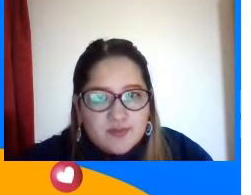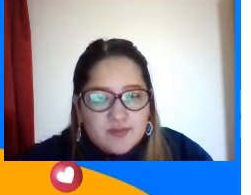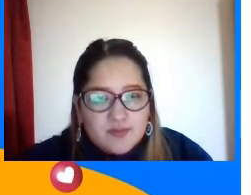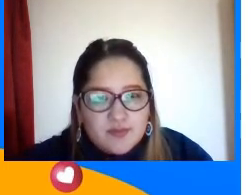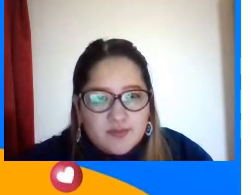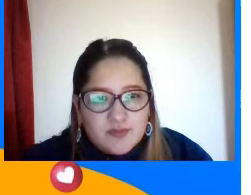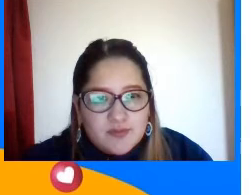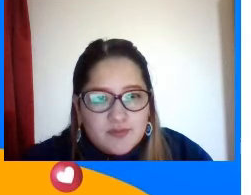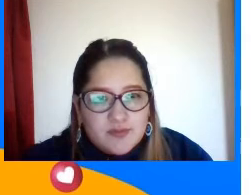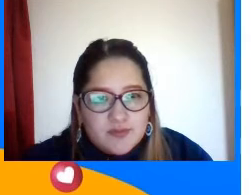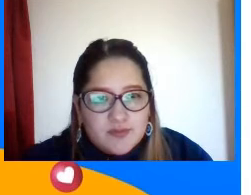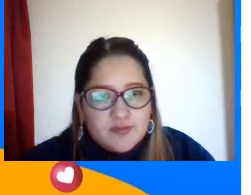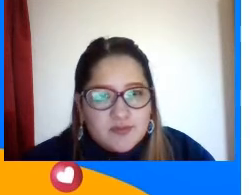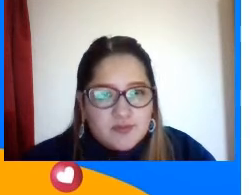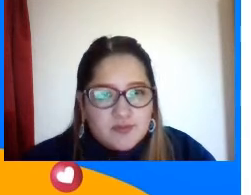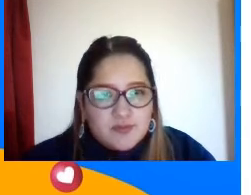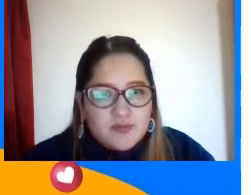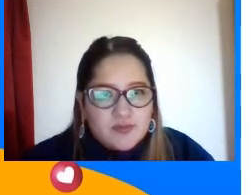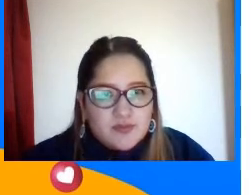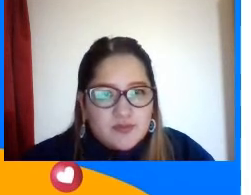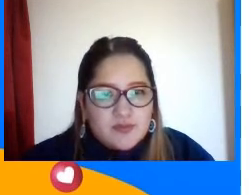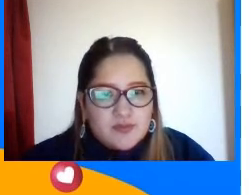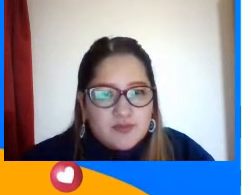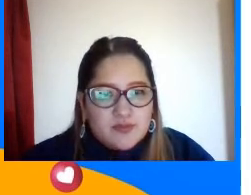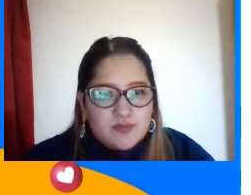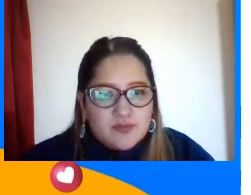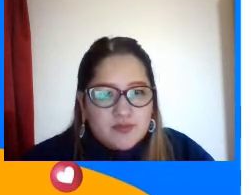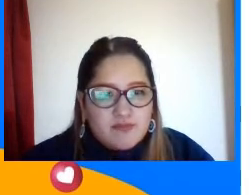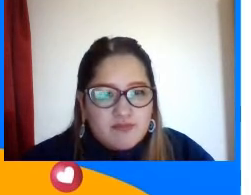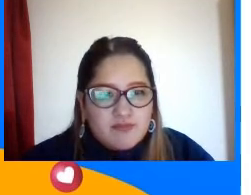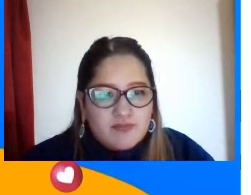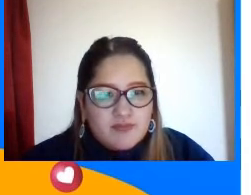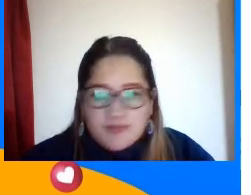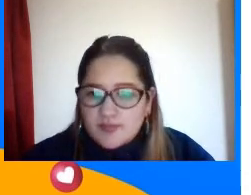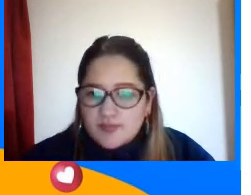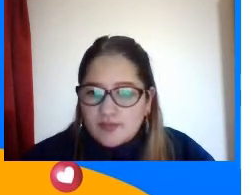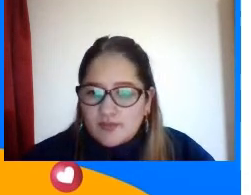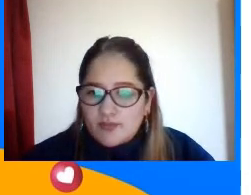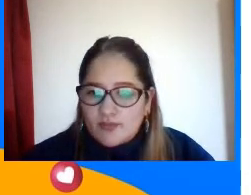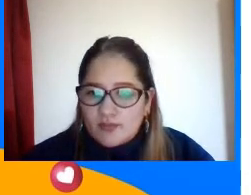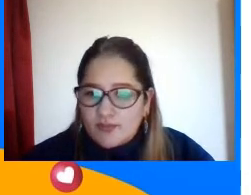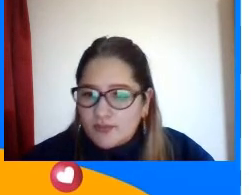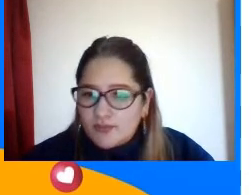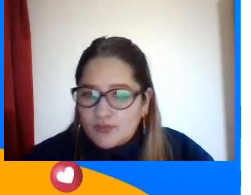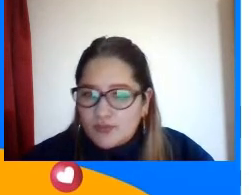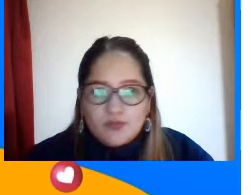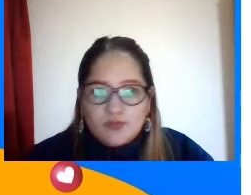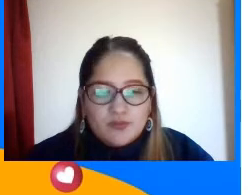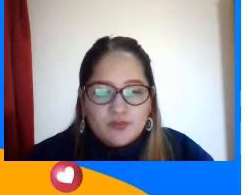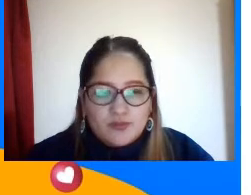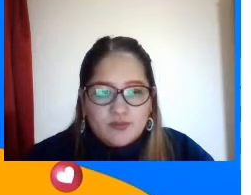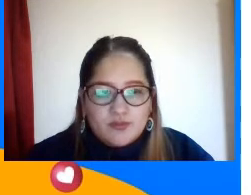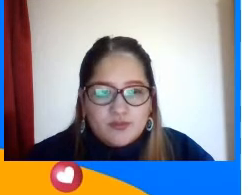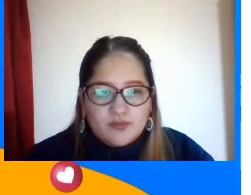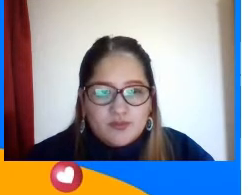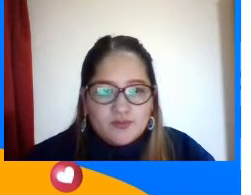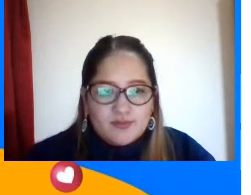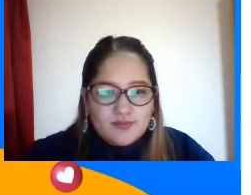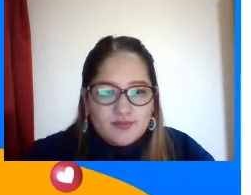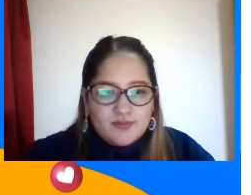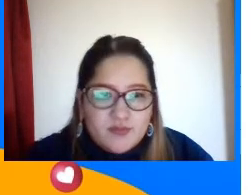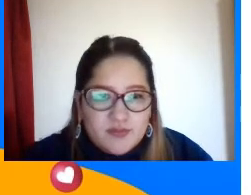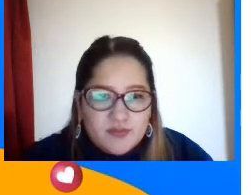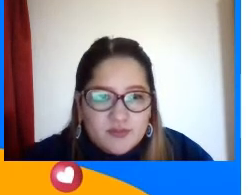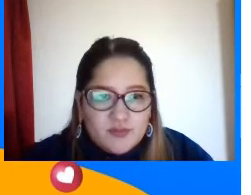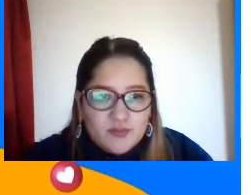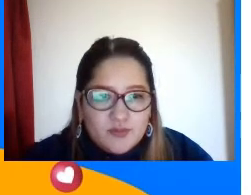ladrones A veces les tocaba dormir Mira la intemperie Cuando iban camino A sus lugares Pero